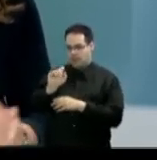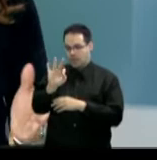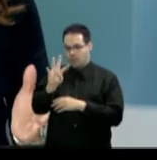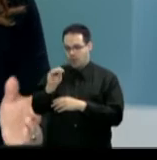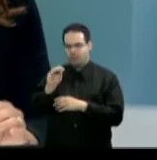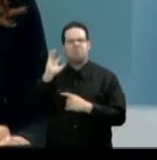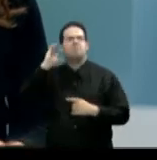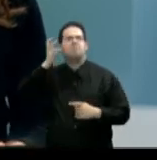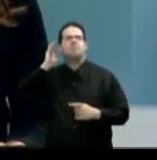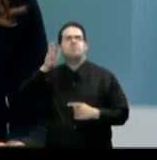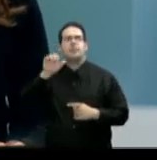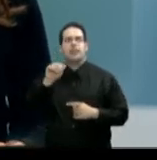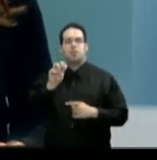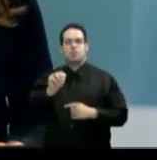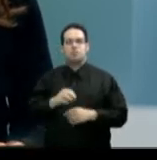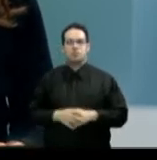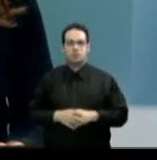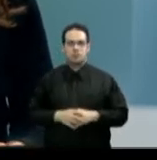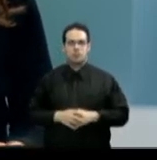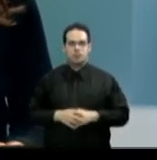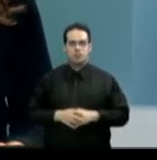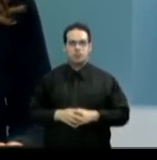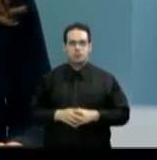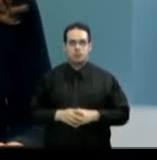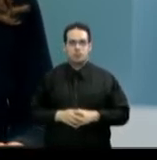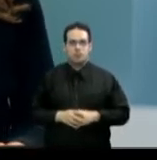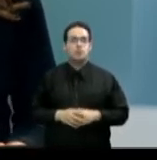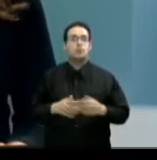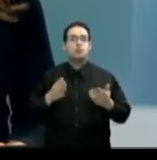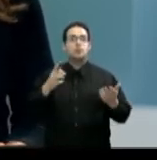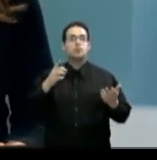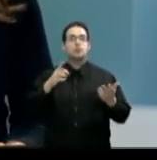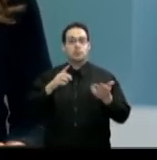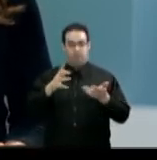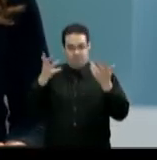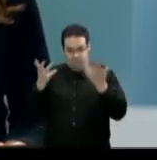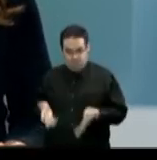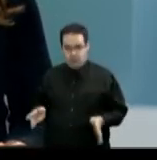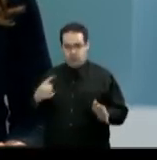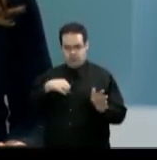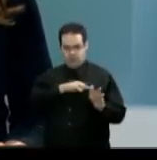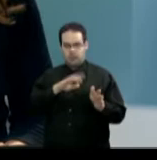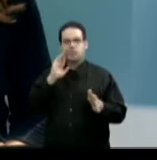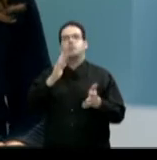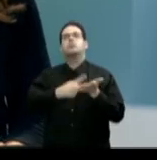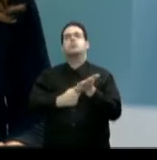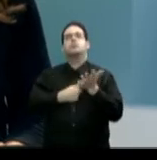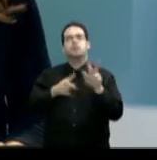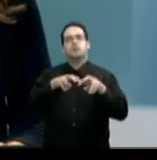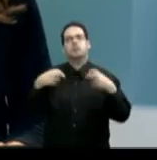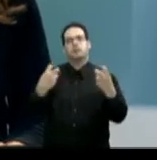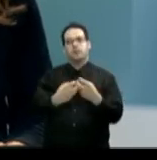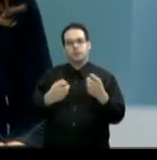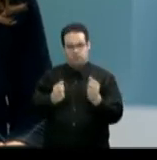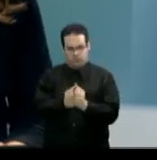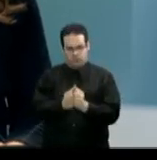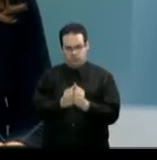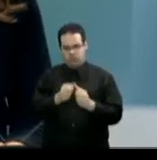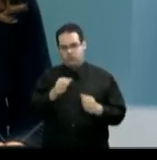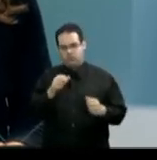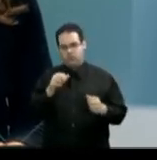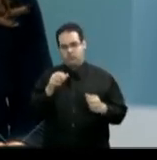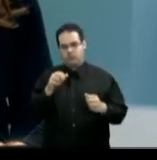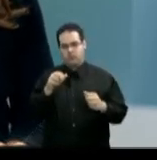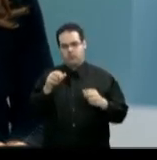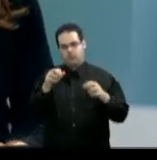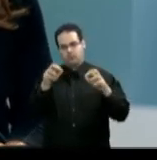m además noticias 24 7 les brindará un análisis con un panel económico félix alemán está en la casa de las leyes